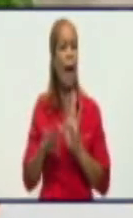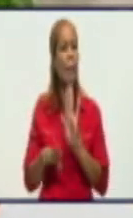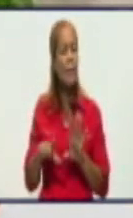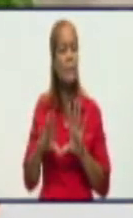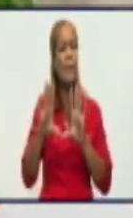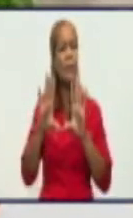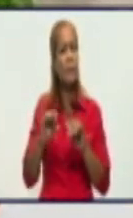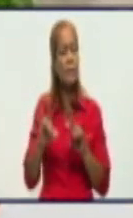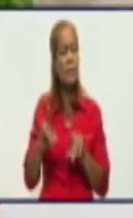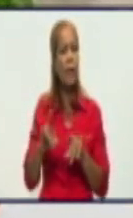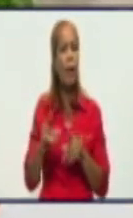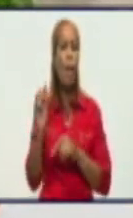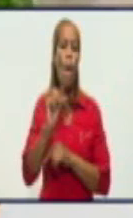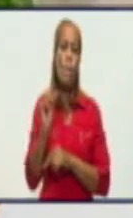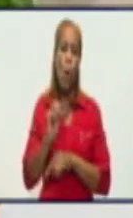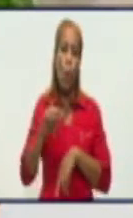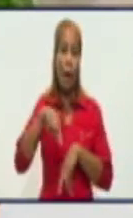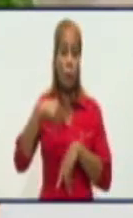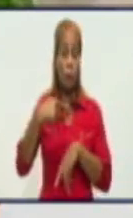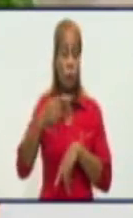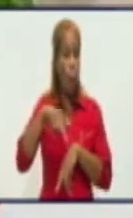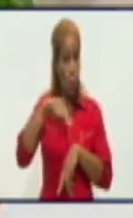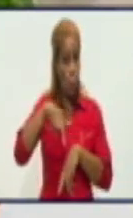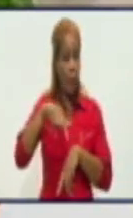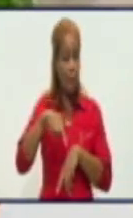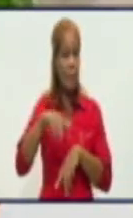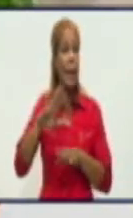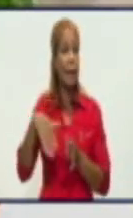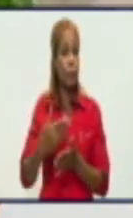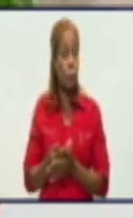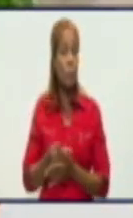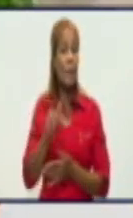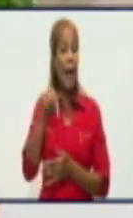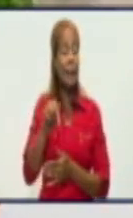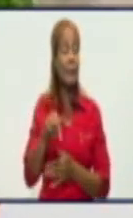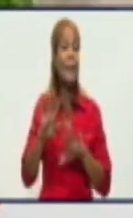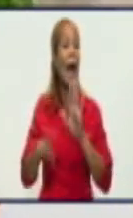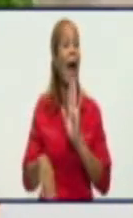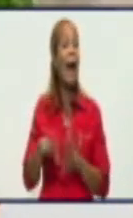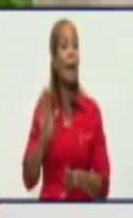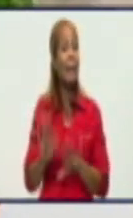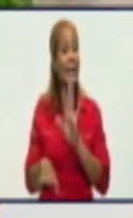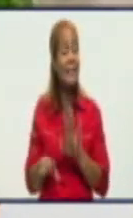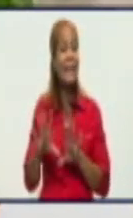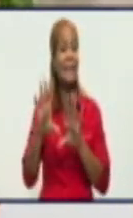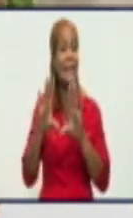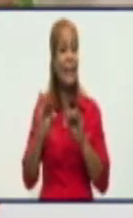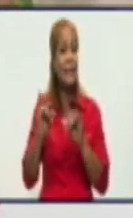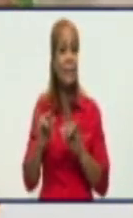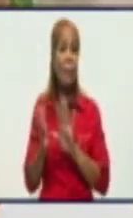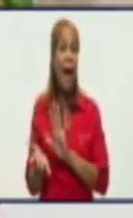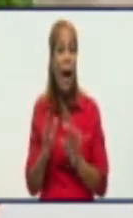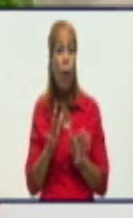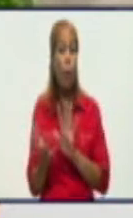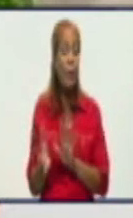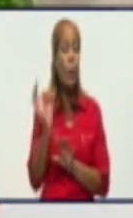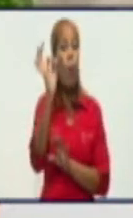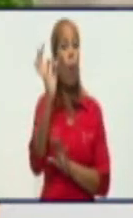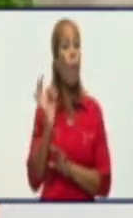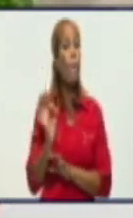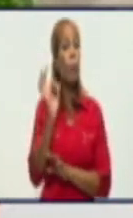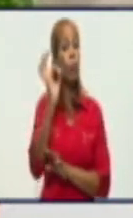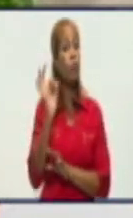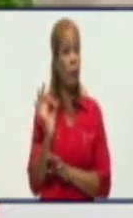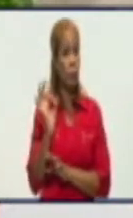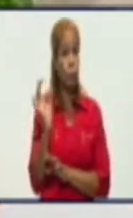el resumen global, es decir, la afectación como promedio para los circuitos de la provincia.